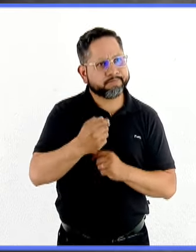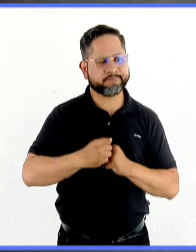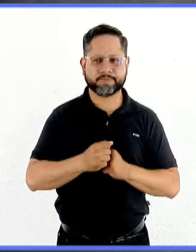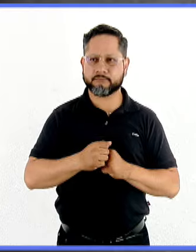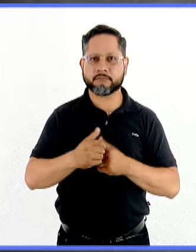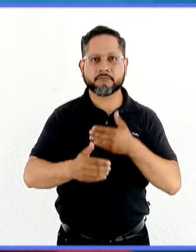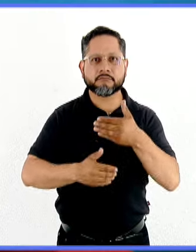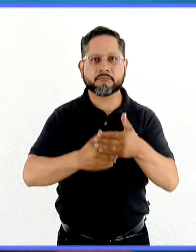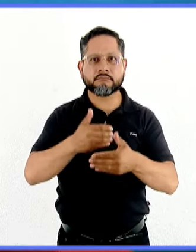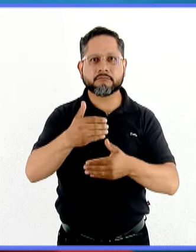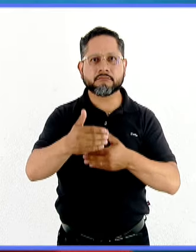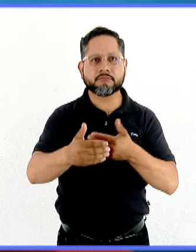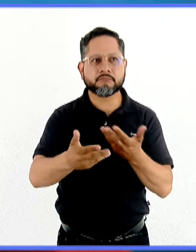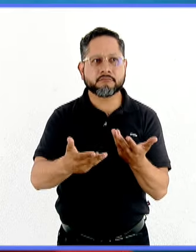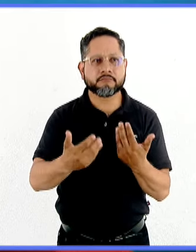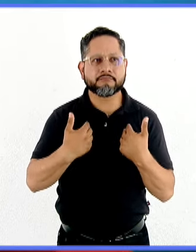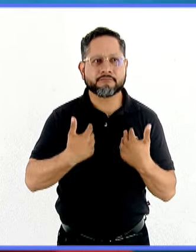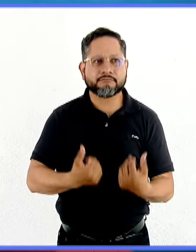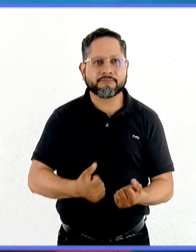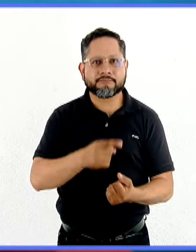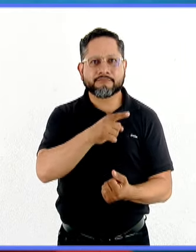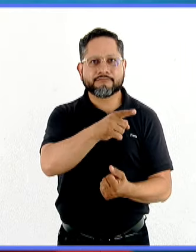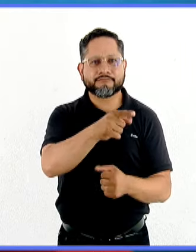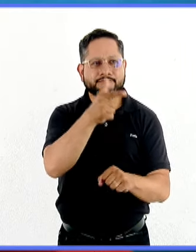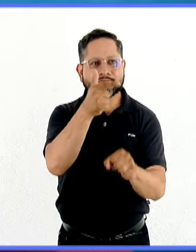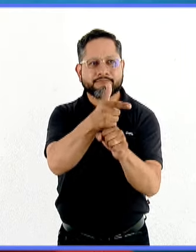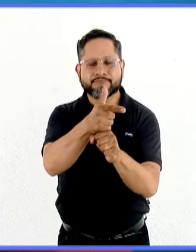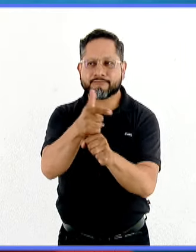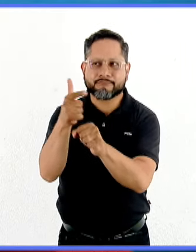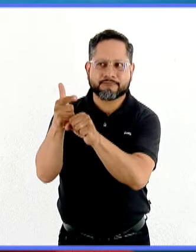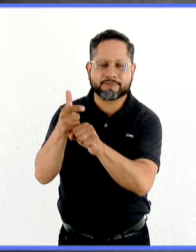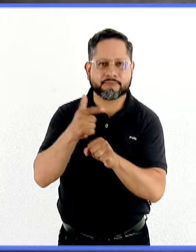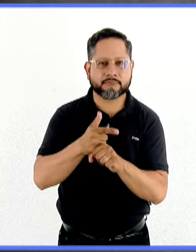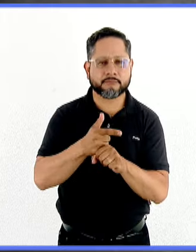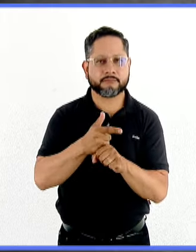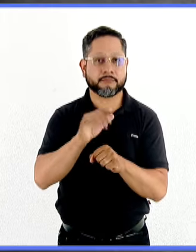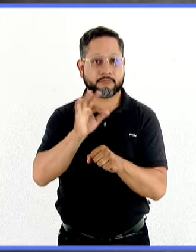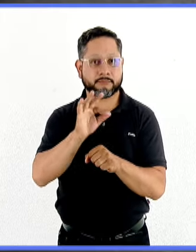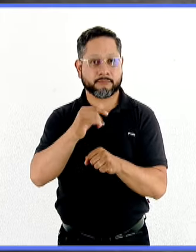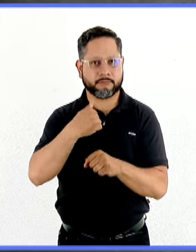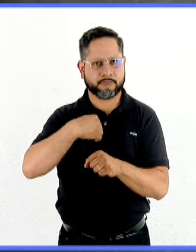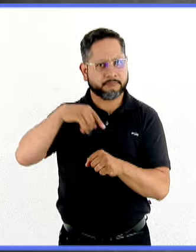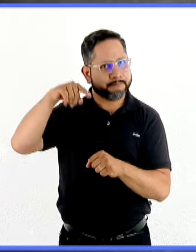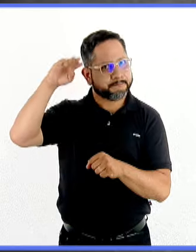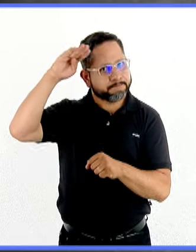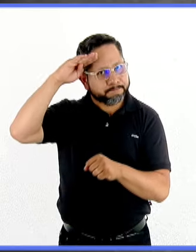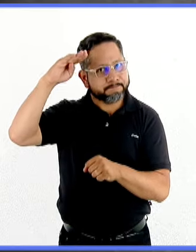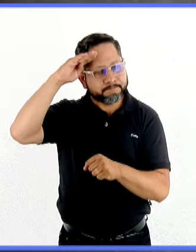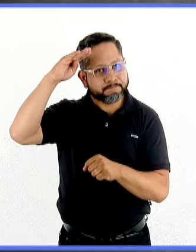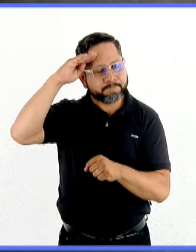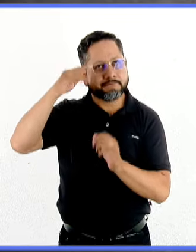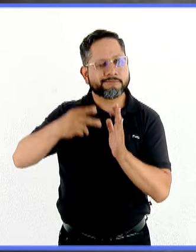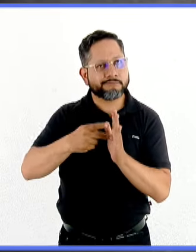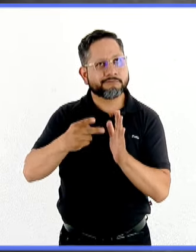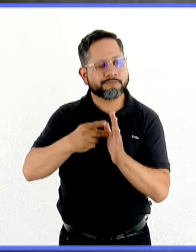a partir de que lo conozca, podemos justamente desmitificar. O sea, el hecho de que tengamos pensamientos recurrentes, quizás muchos podemos caer en eso,